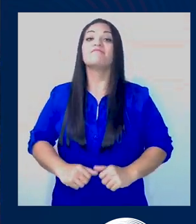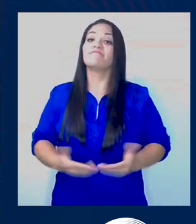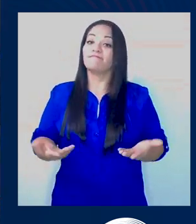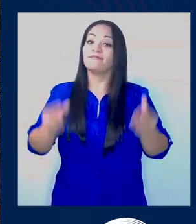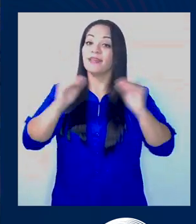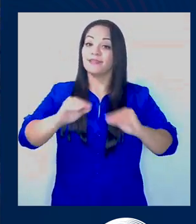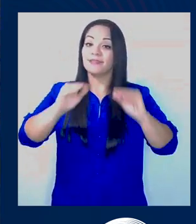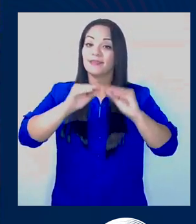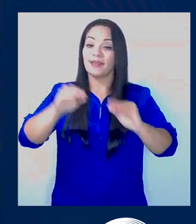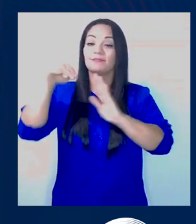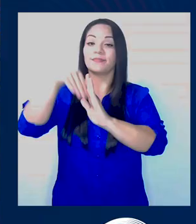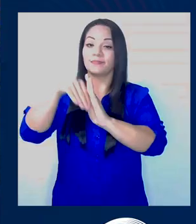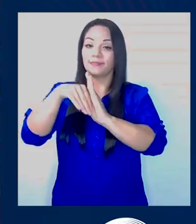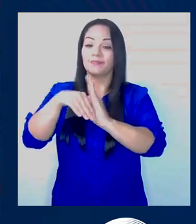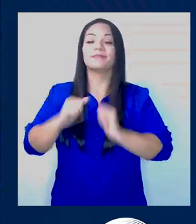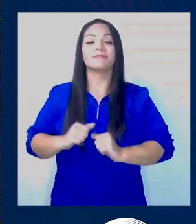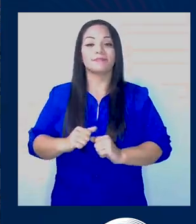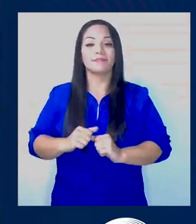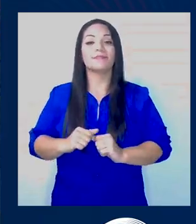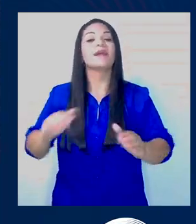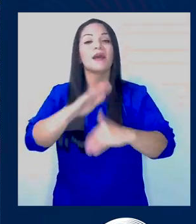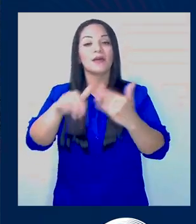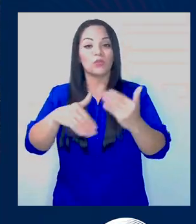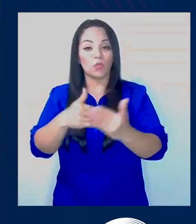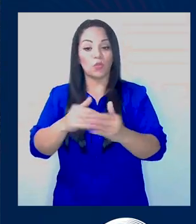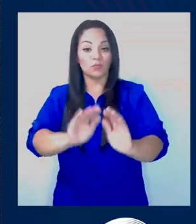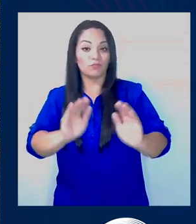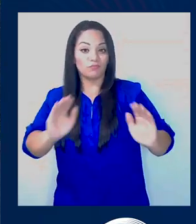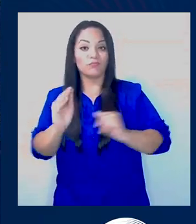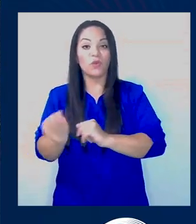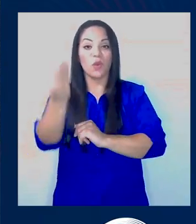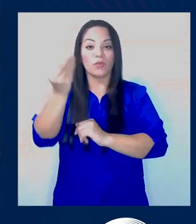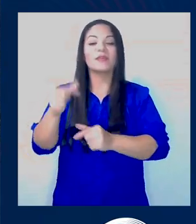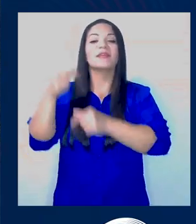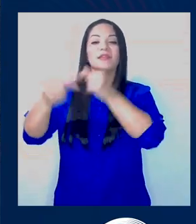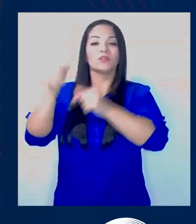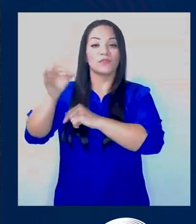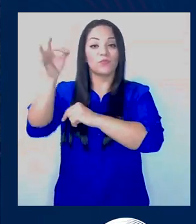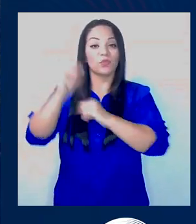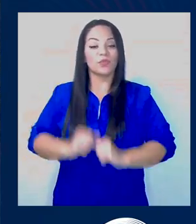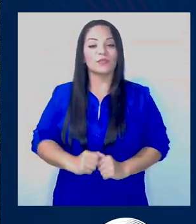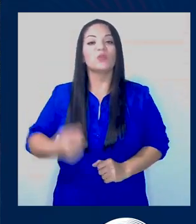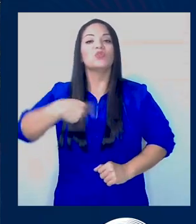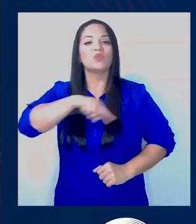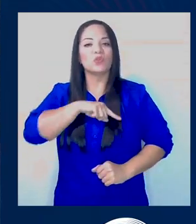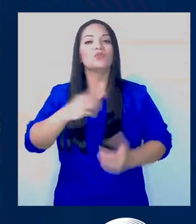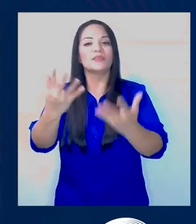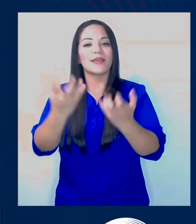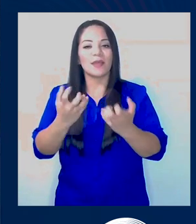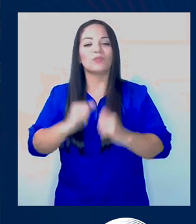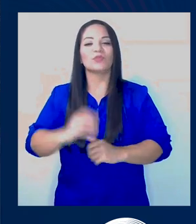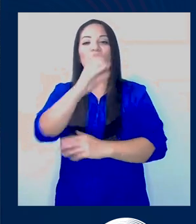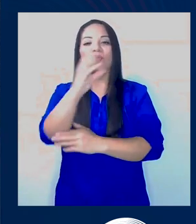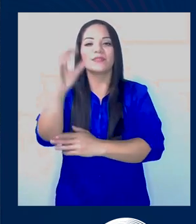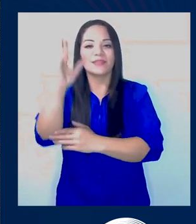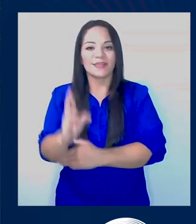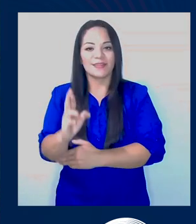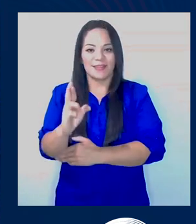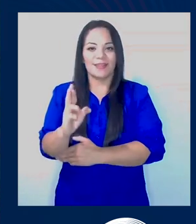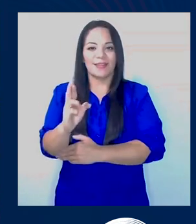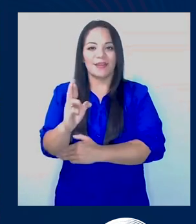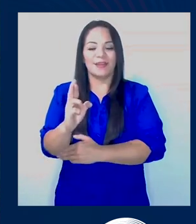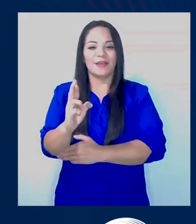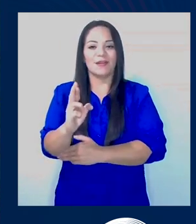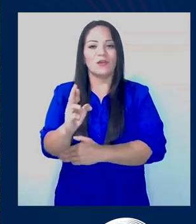capacidad de educar a nuestra generación futura. Y todos queremos que Costa Rica